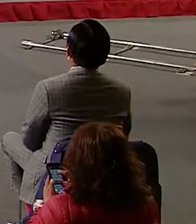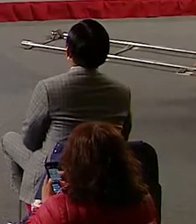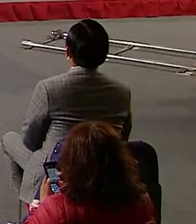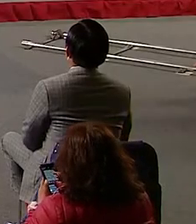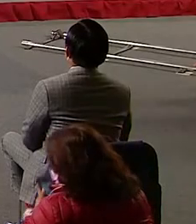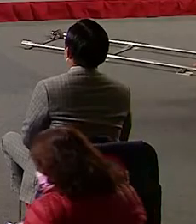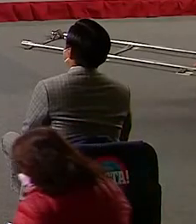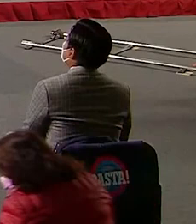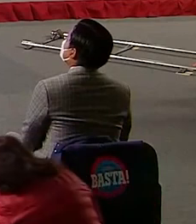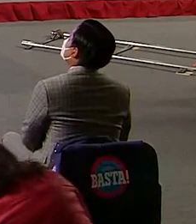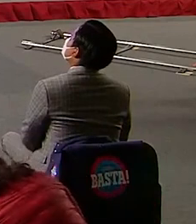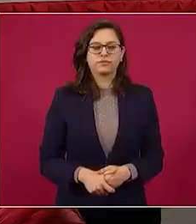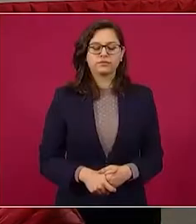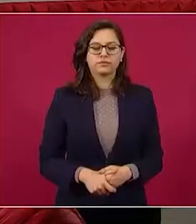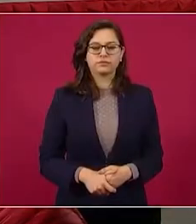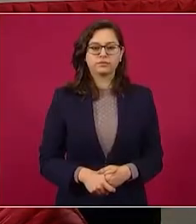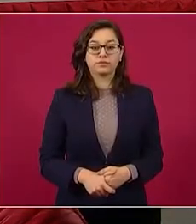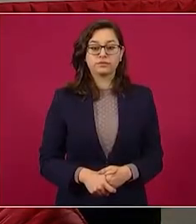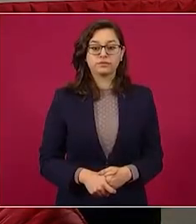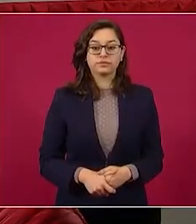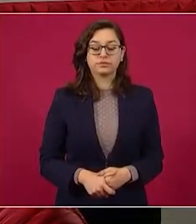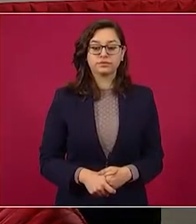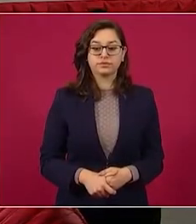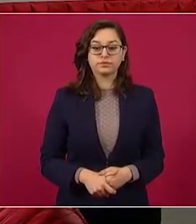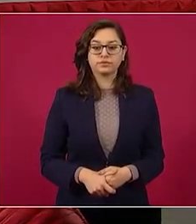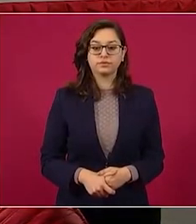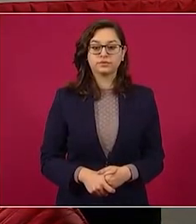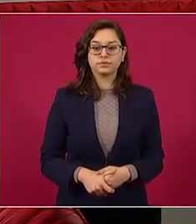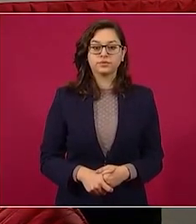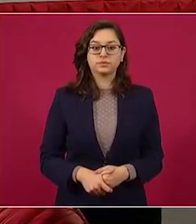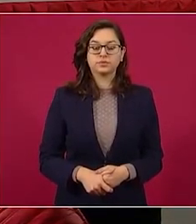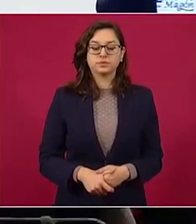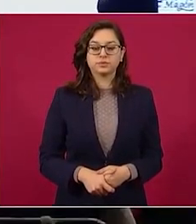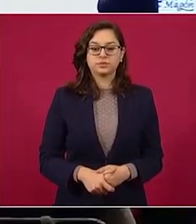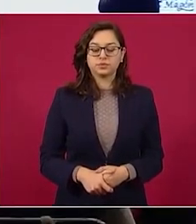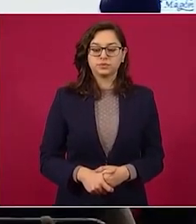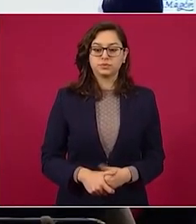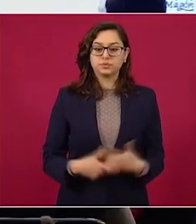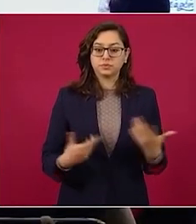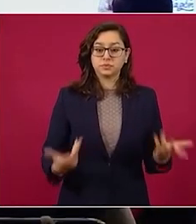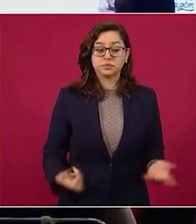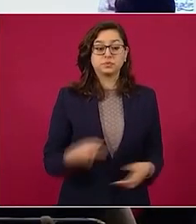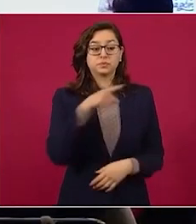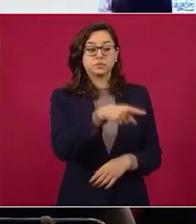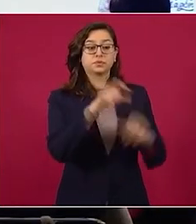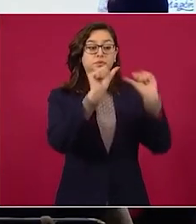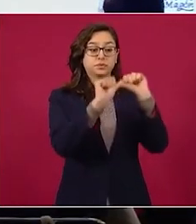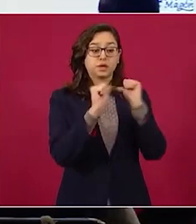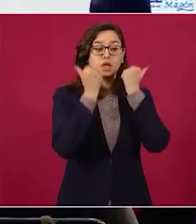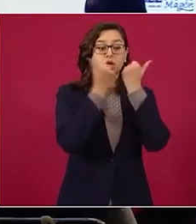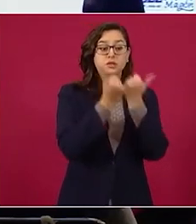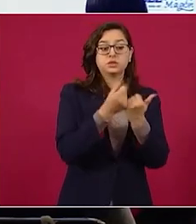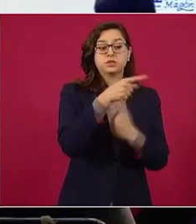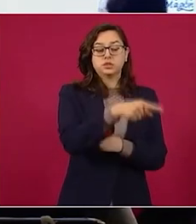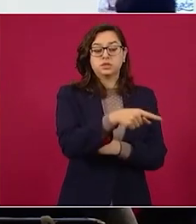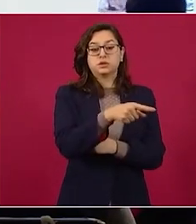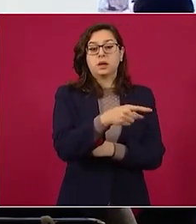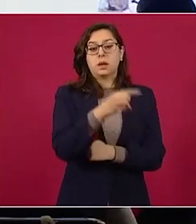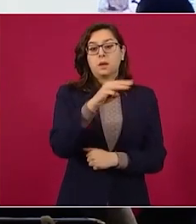la asociación civil mexicanos contra la corrupción y la impunidad